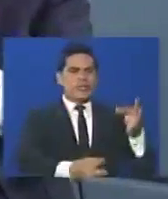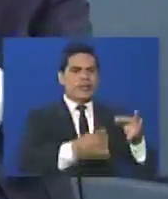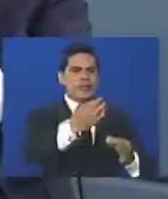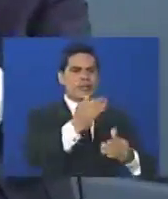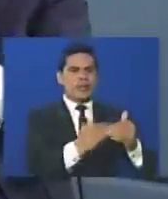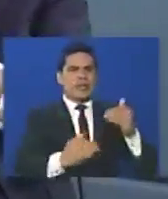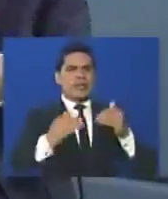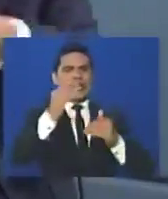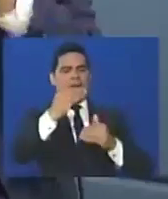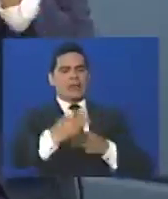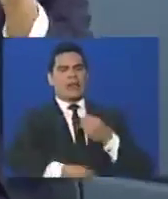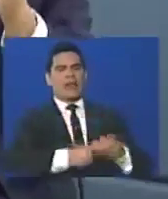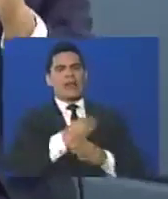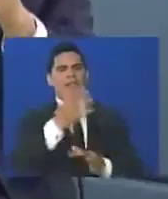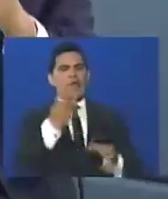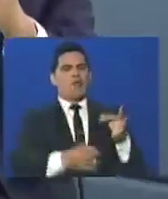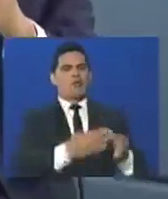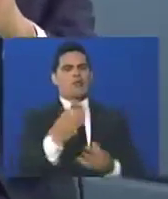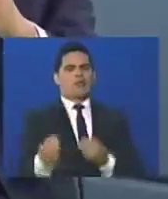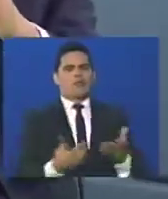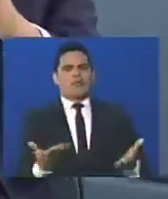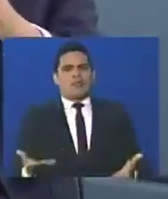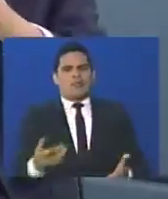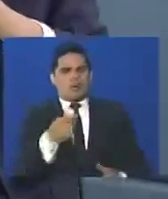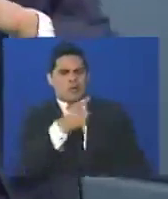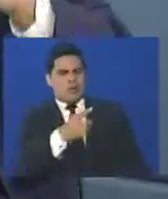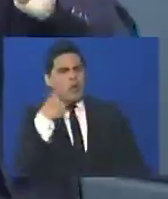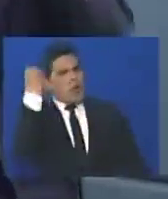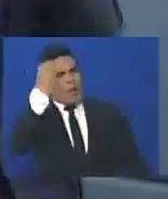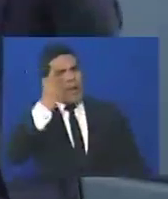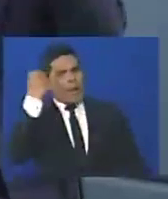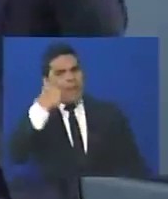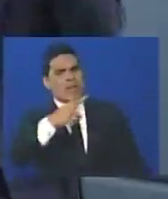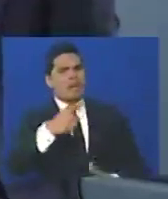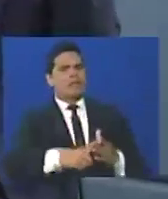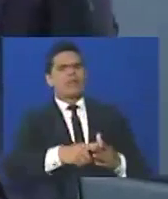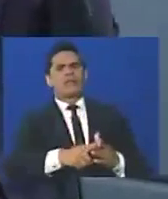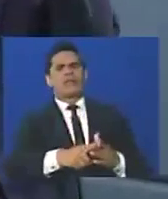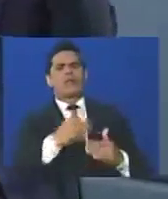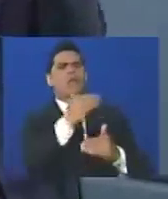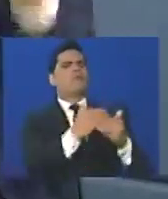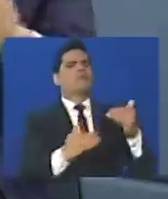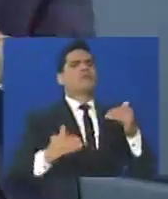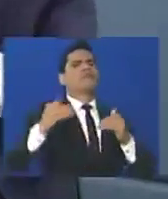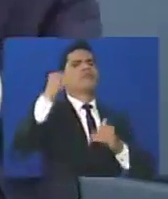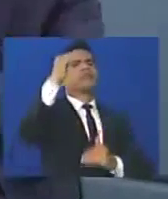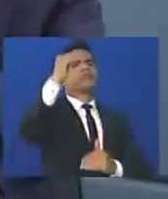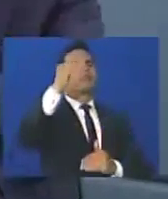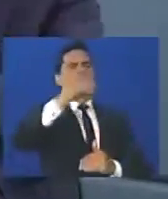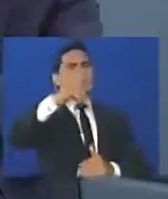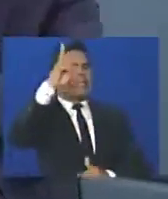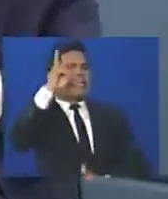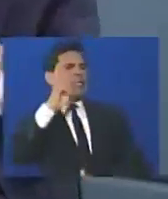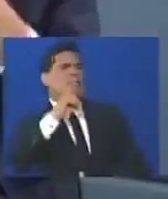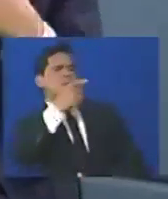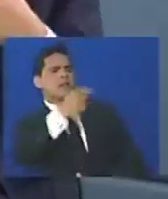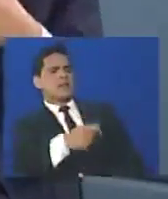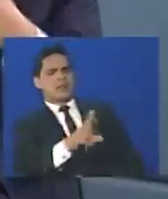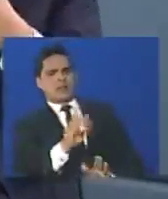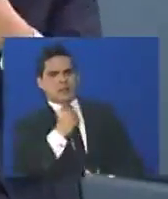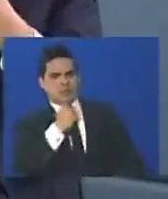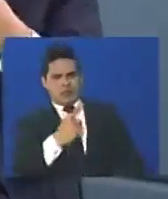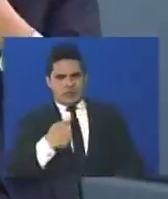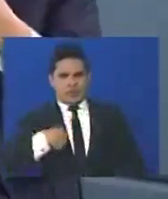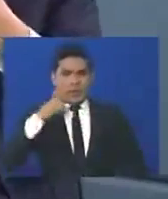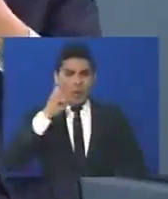hacer justicia, el máximo tribunal, considera, el techo, el tope de la pureza de la justicia, y como